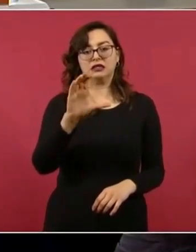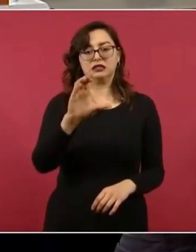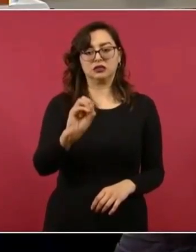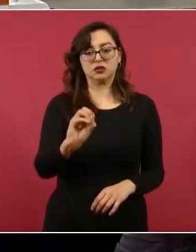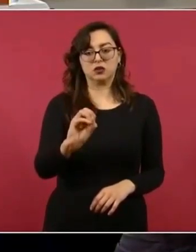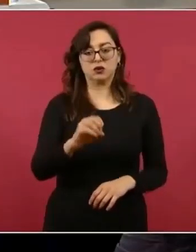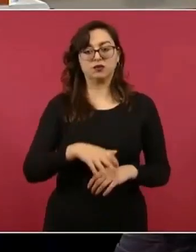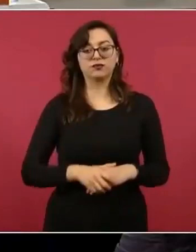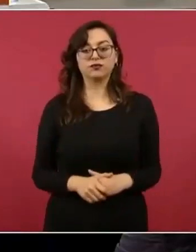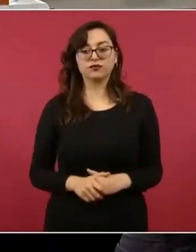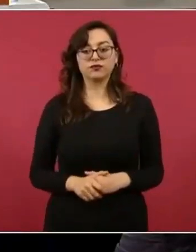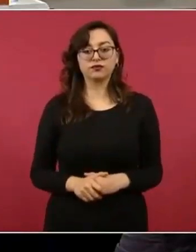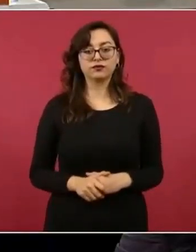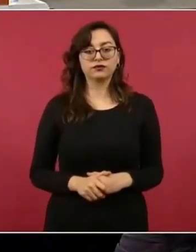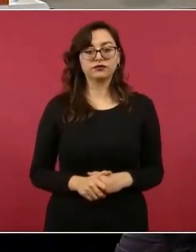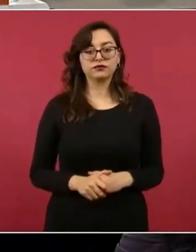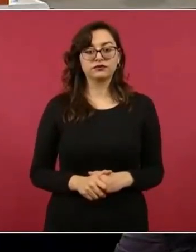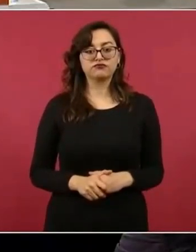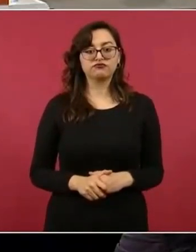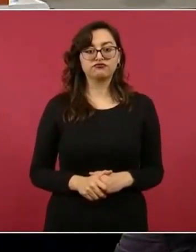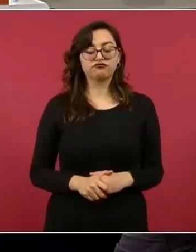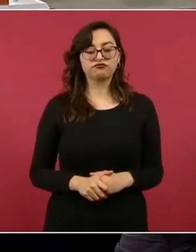Bueno, saca la imagen.